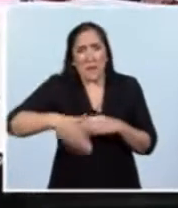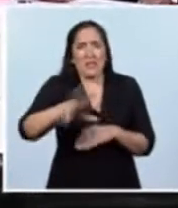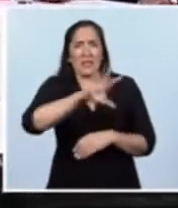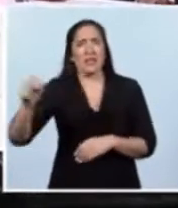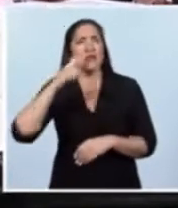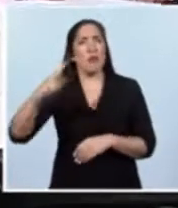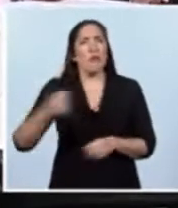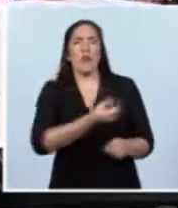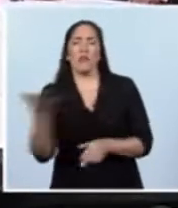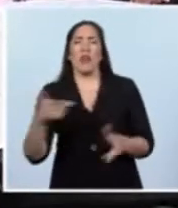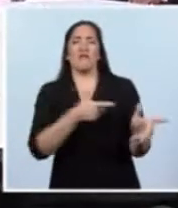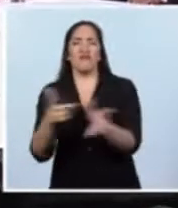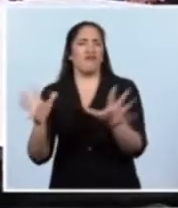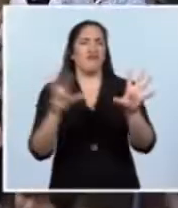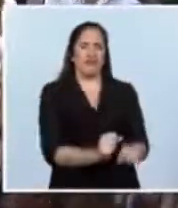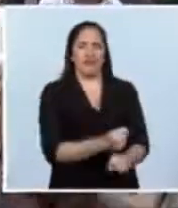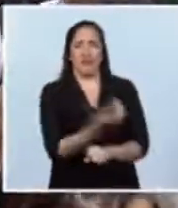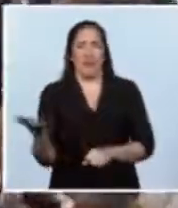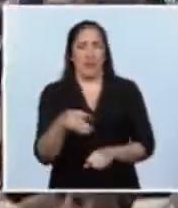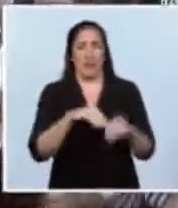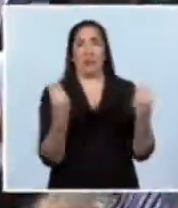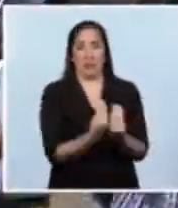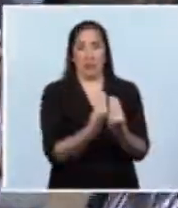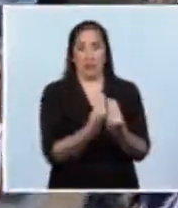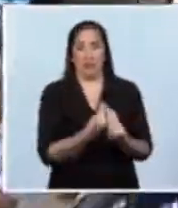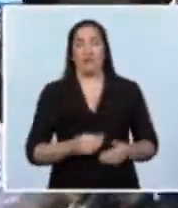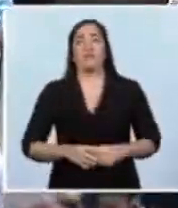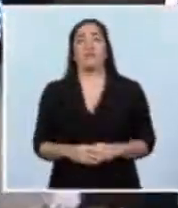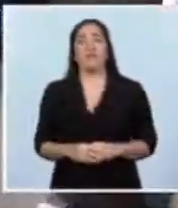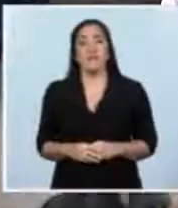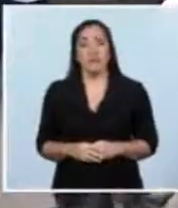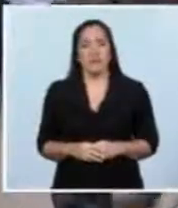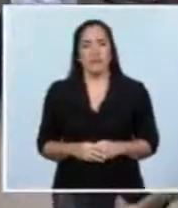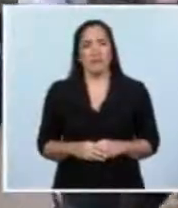destruidas. Yo quiero darle algunos números.